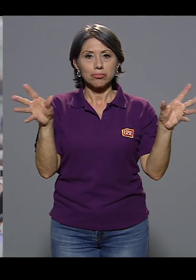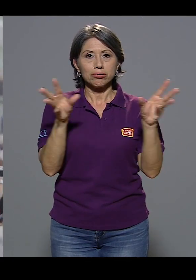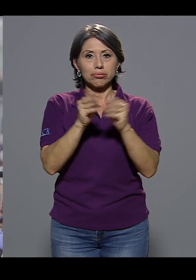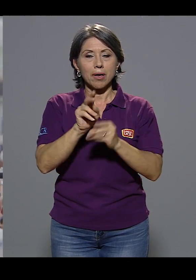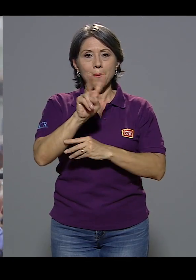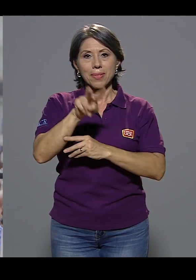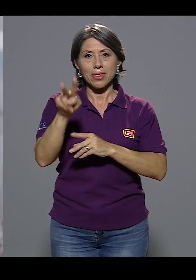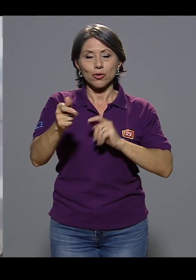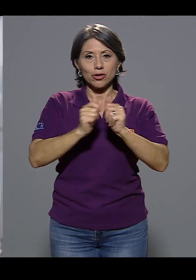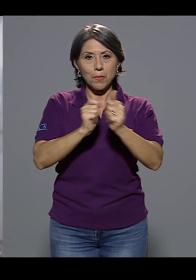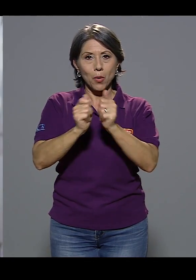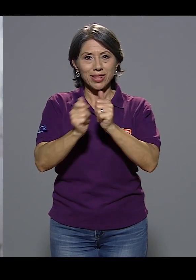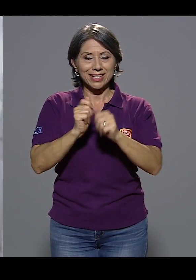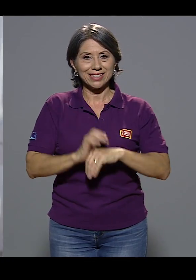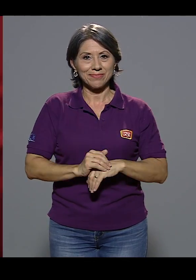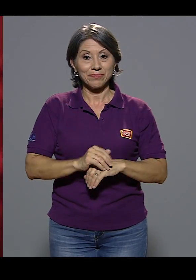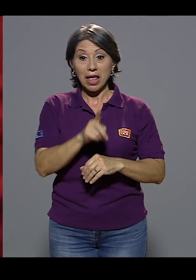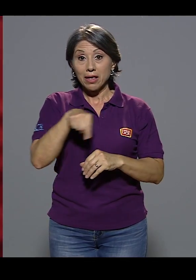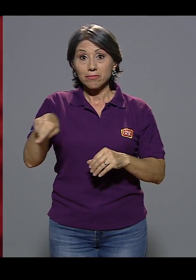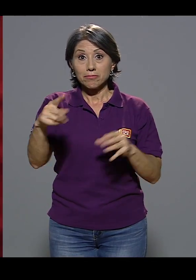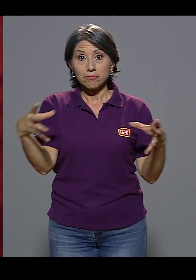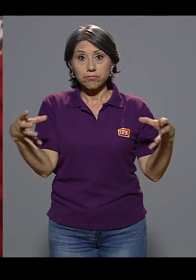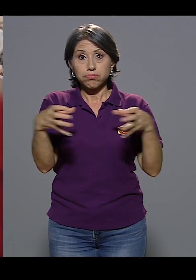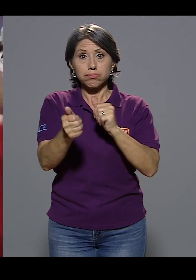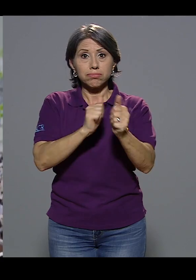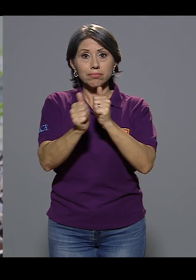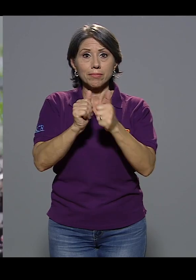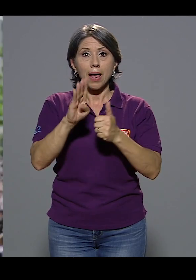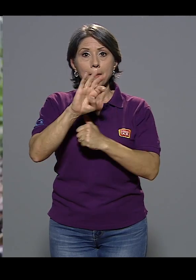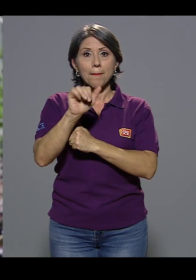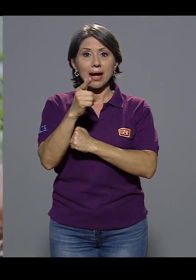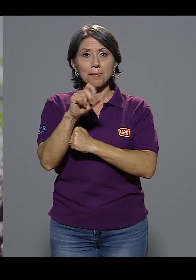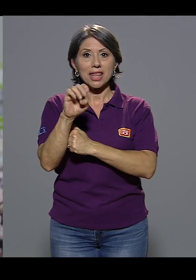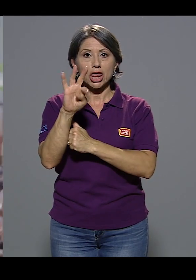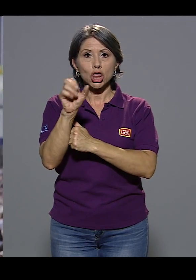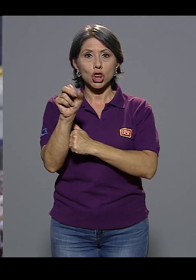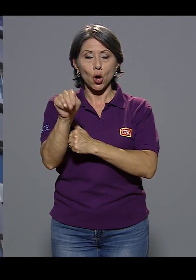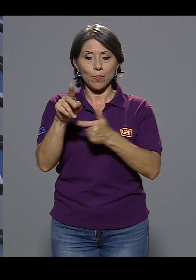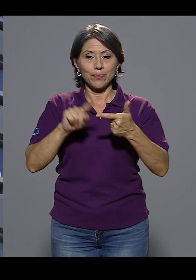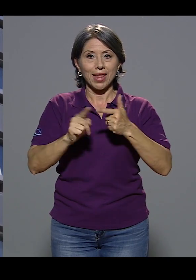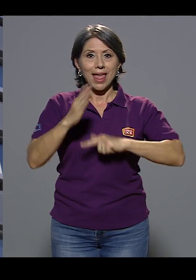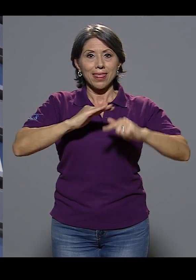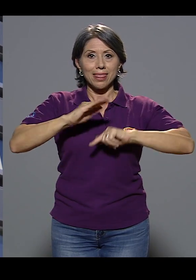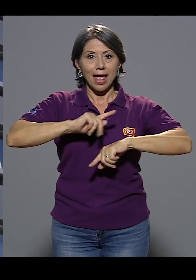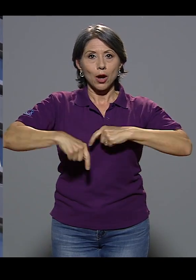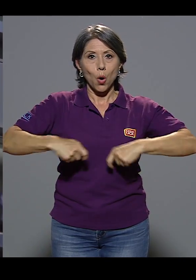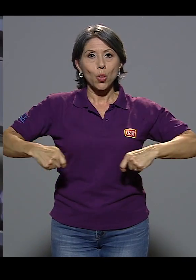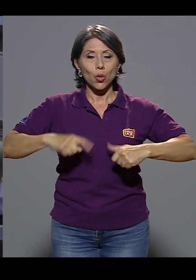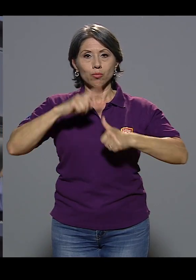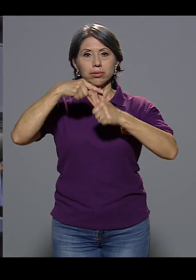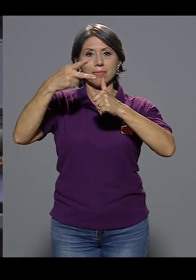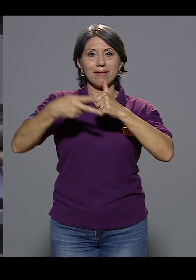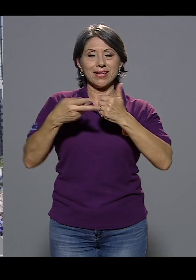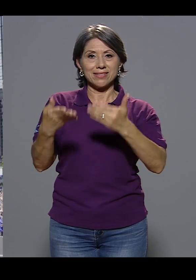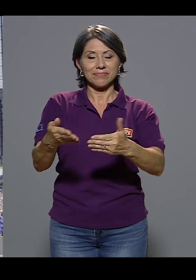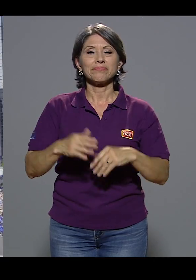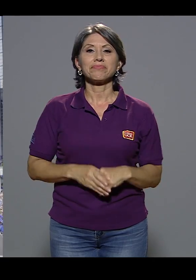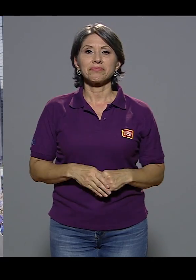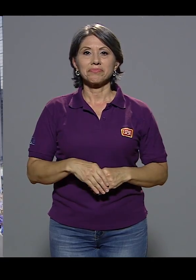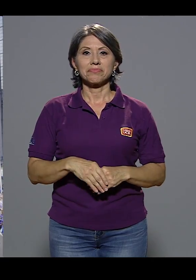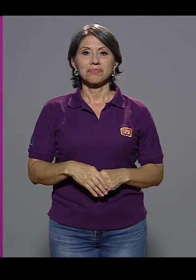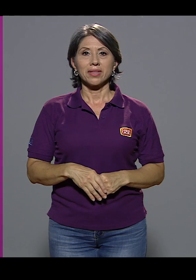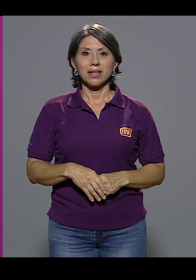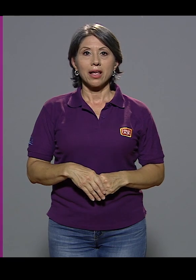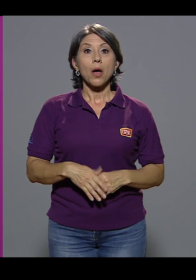deportes. Dentro de estas disciplinas deportivas, el badminton y el taekwondo harán su debut. Justo